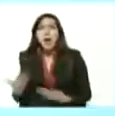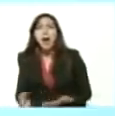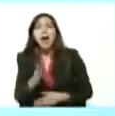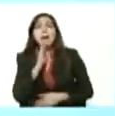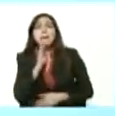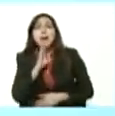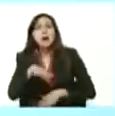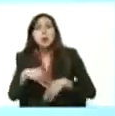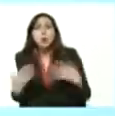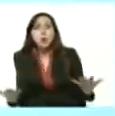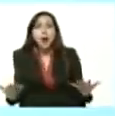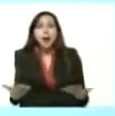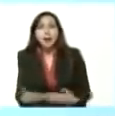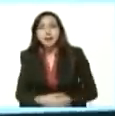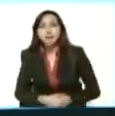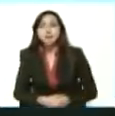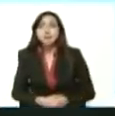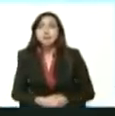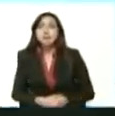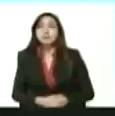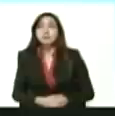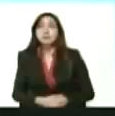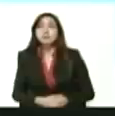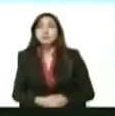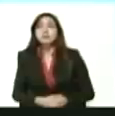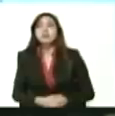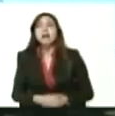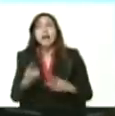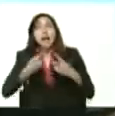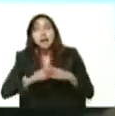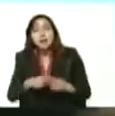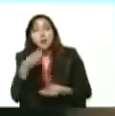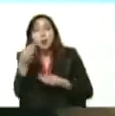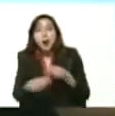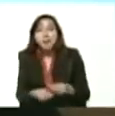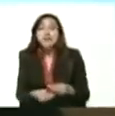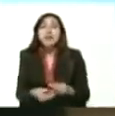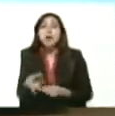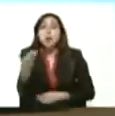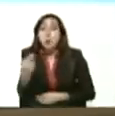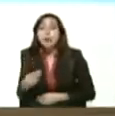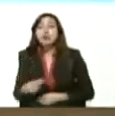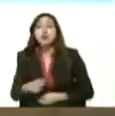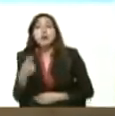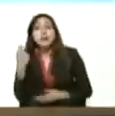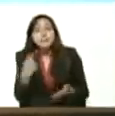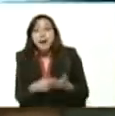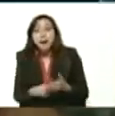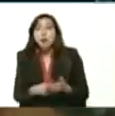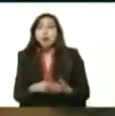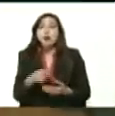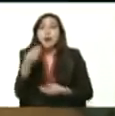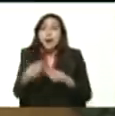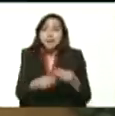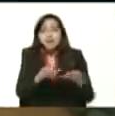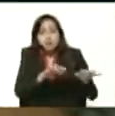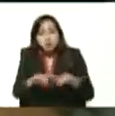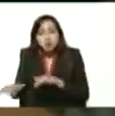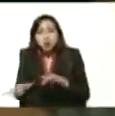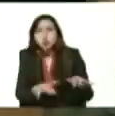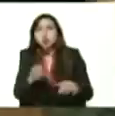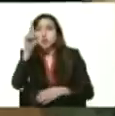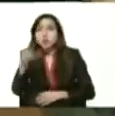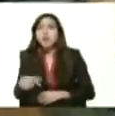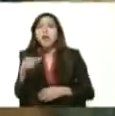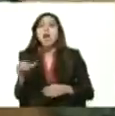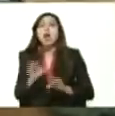escoger, además, el instrumento financiero, colocar el monto de la transacción, seleccionar un mecanismo de autenticación que